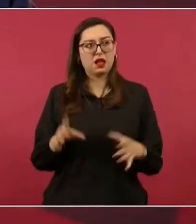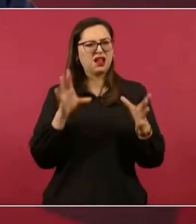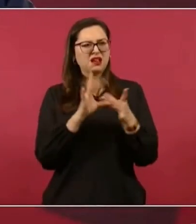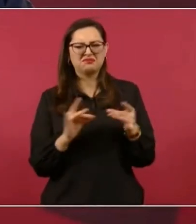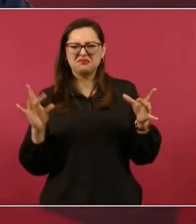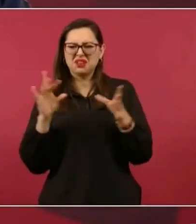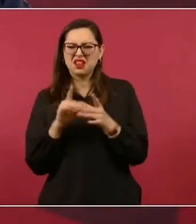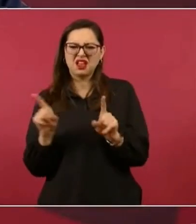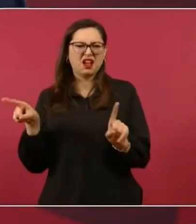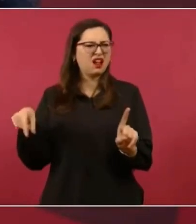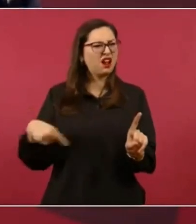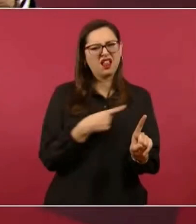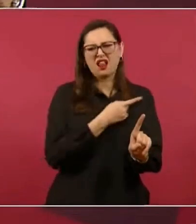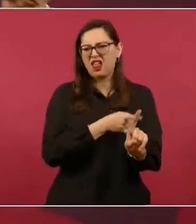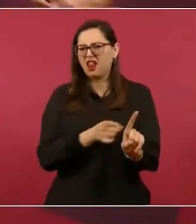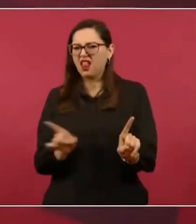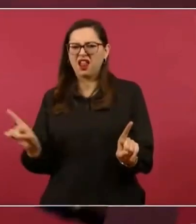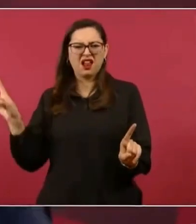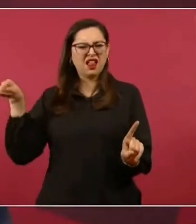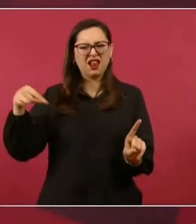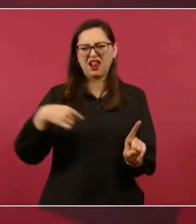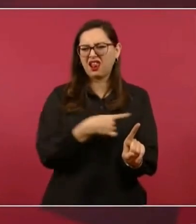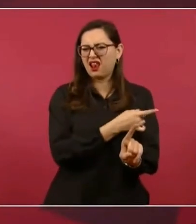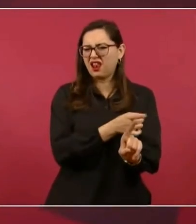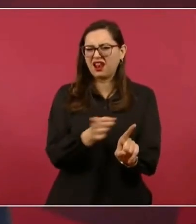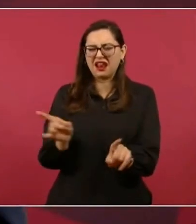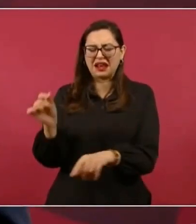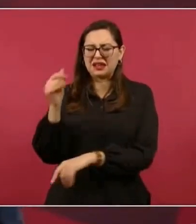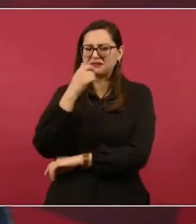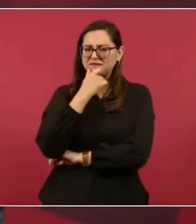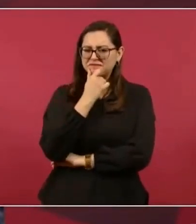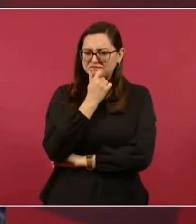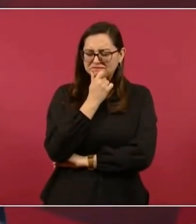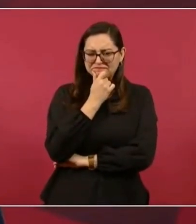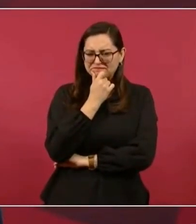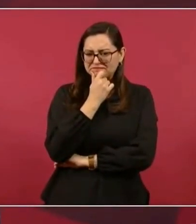siendo tan sencillo.